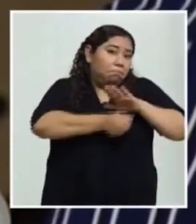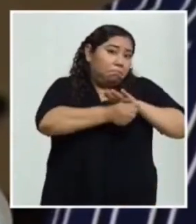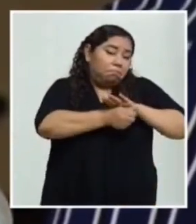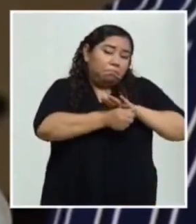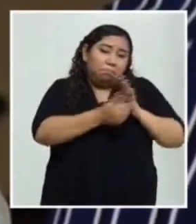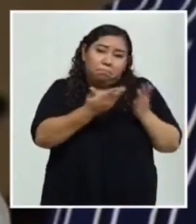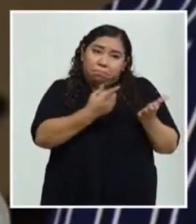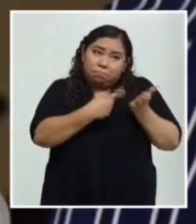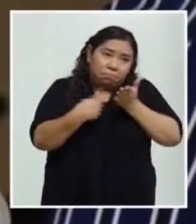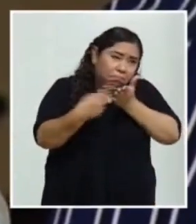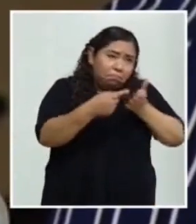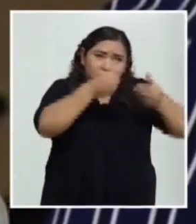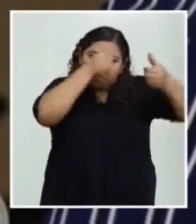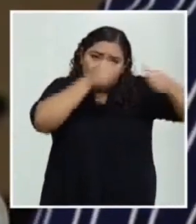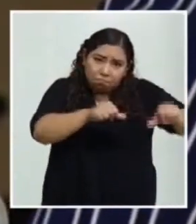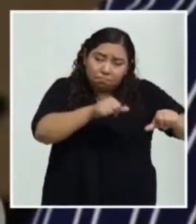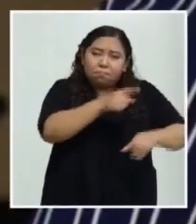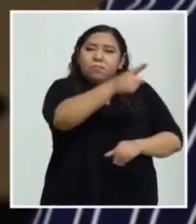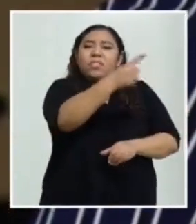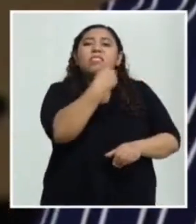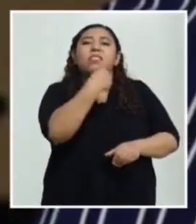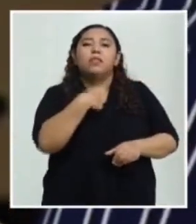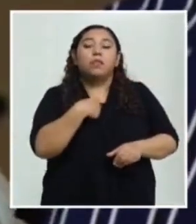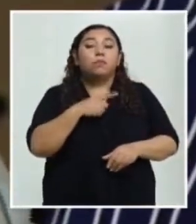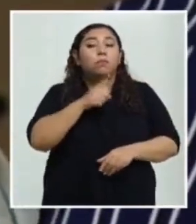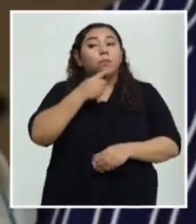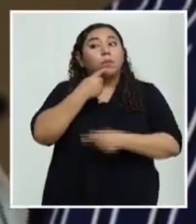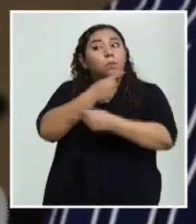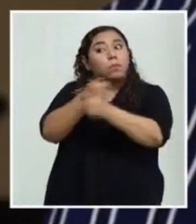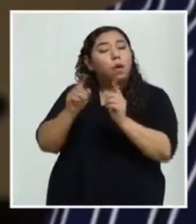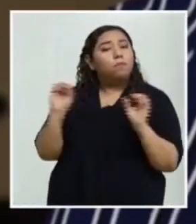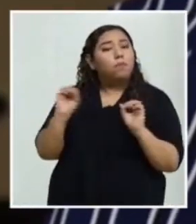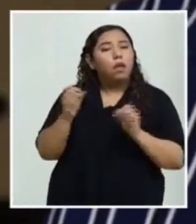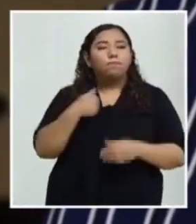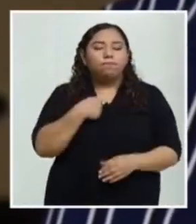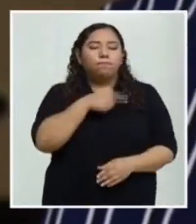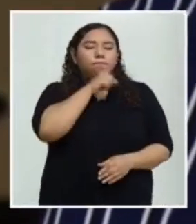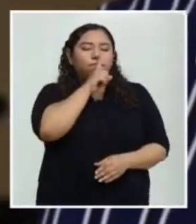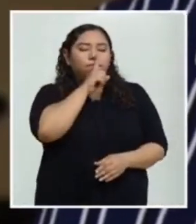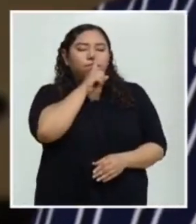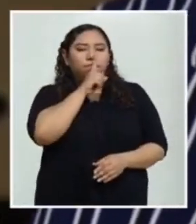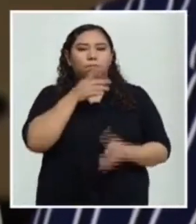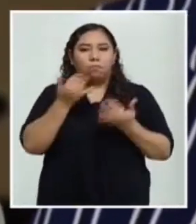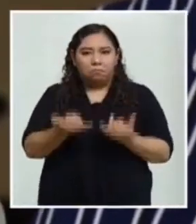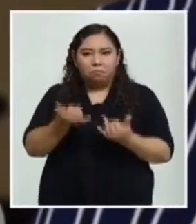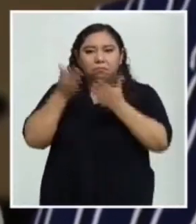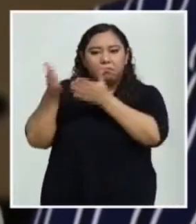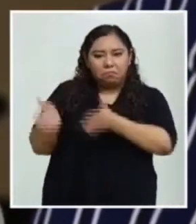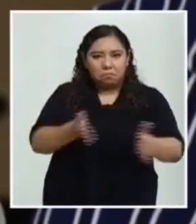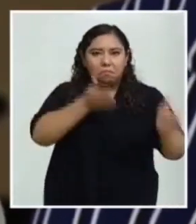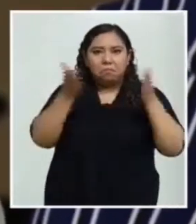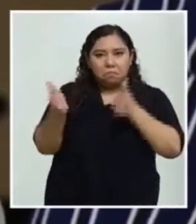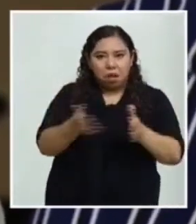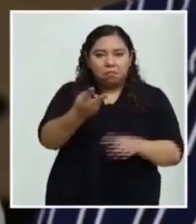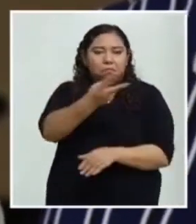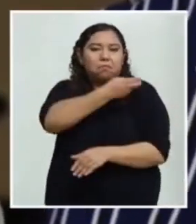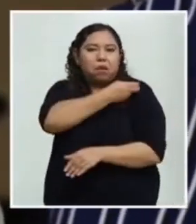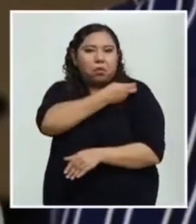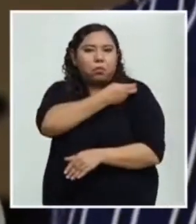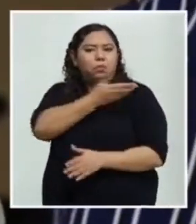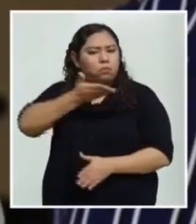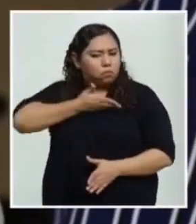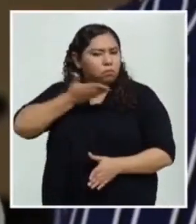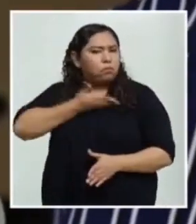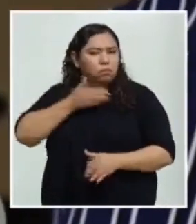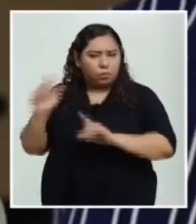el financiamiento para poder llevar a consecución este plan de vacunas COVID-19 a la población